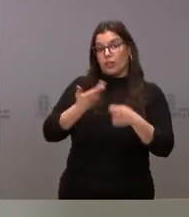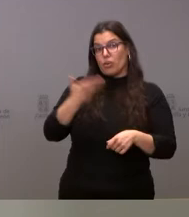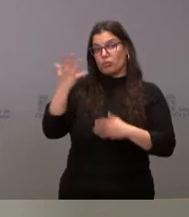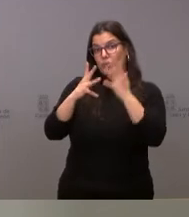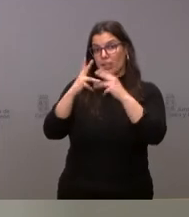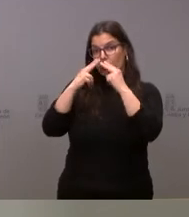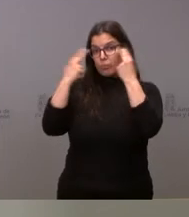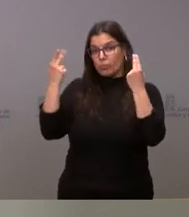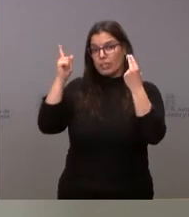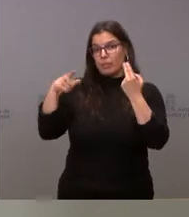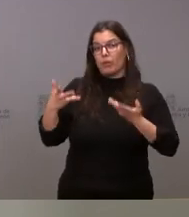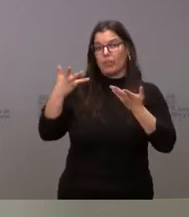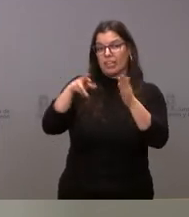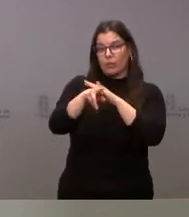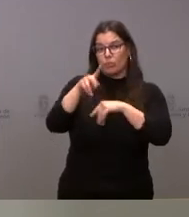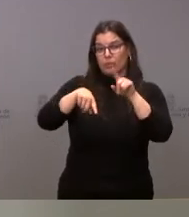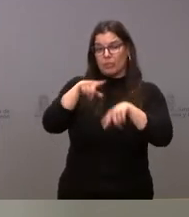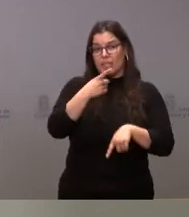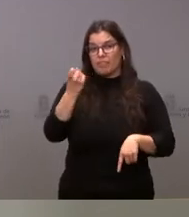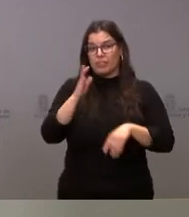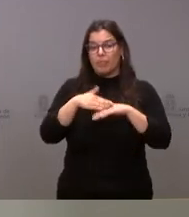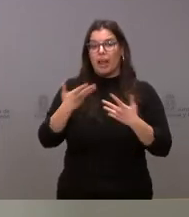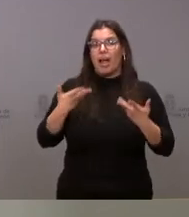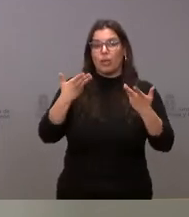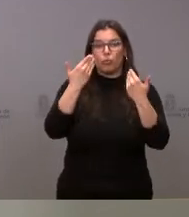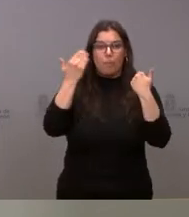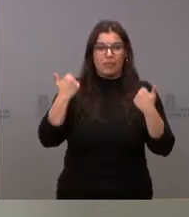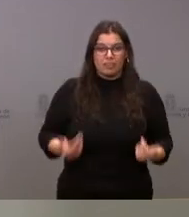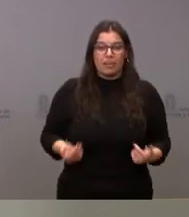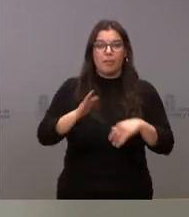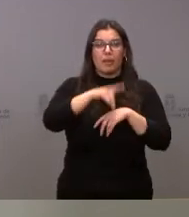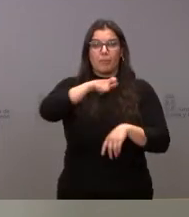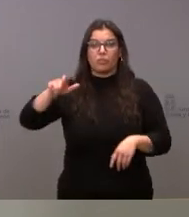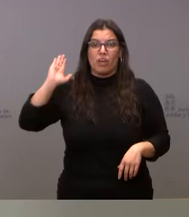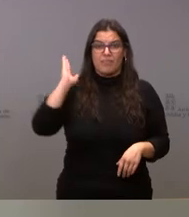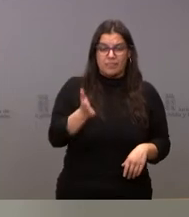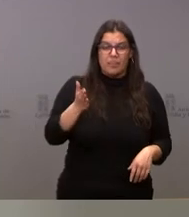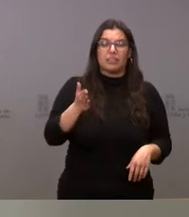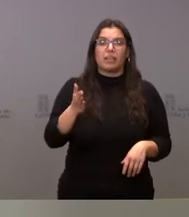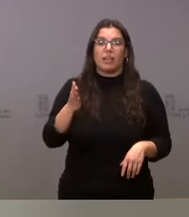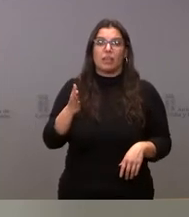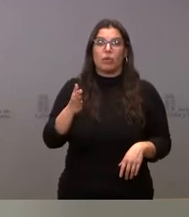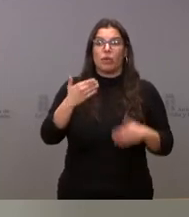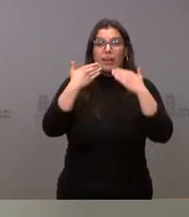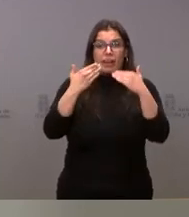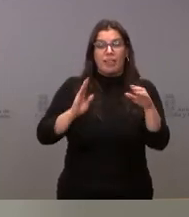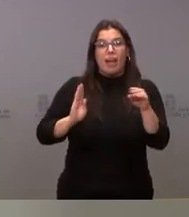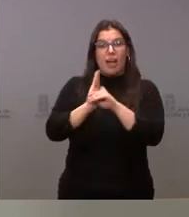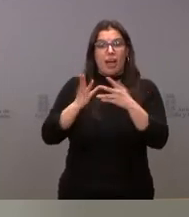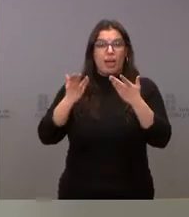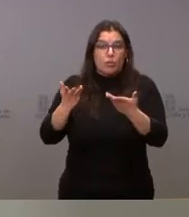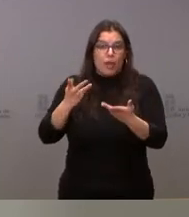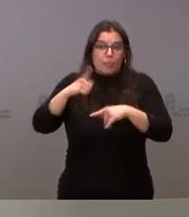públicas, se habilitarán los recursos precisos para la ayuda humanitaria de las personas afectadas mediante las ayudas que pudieran